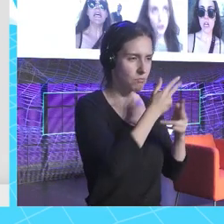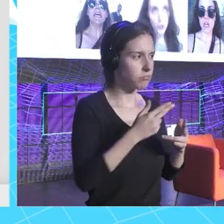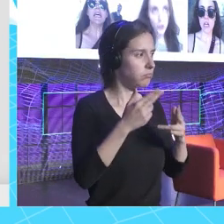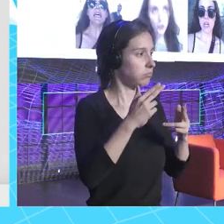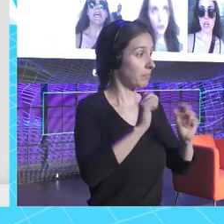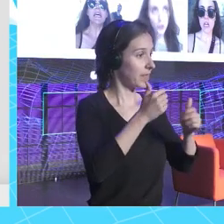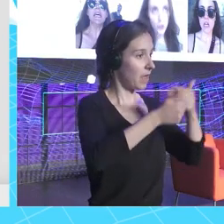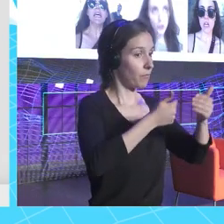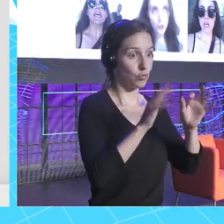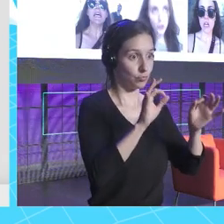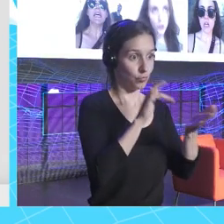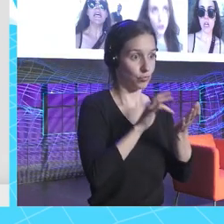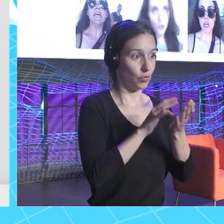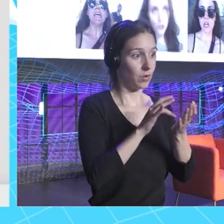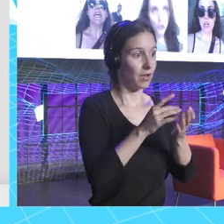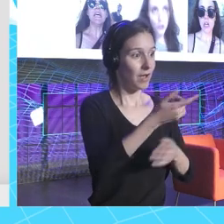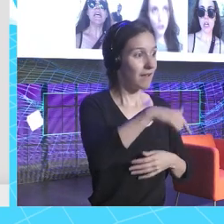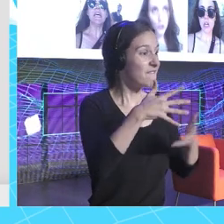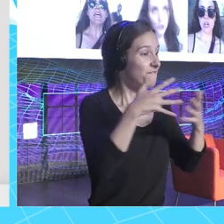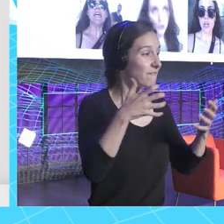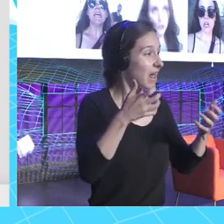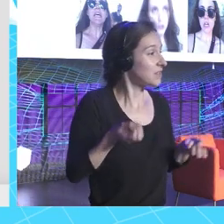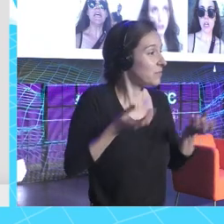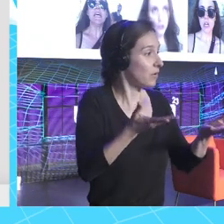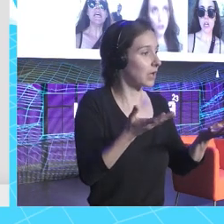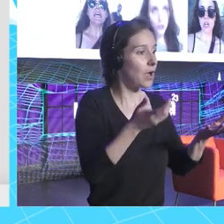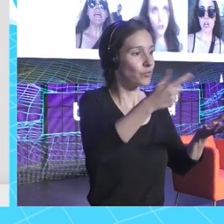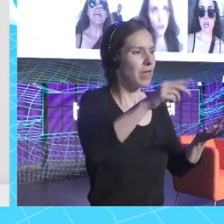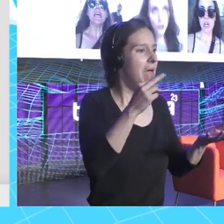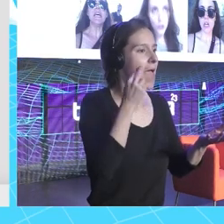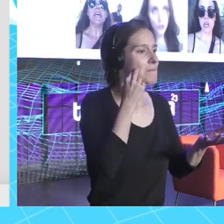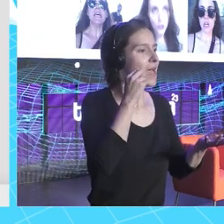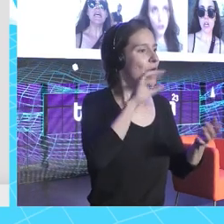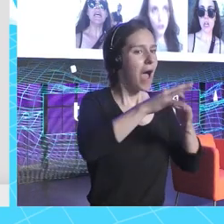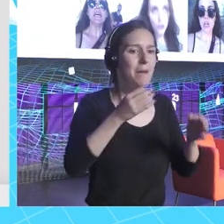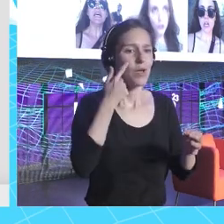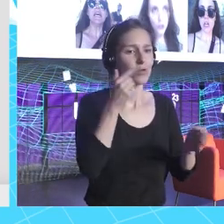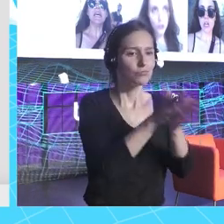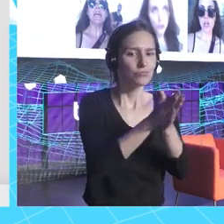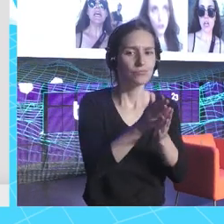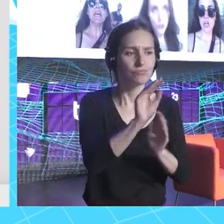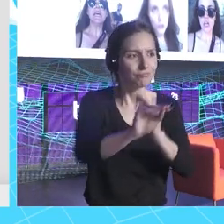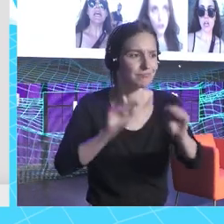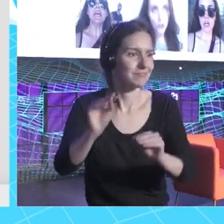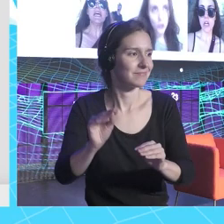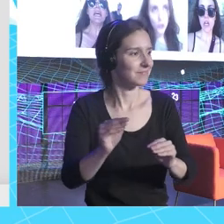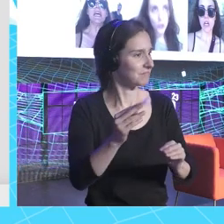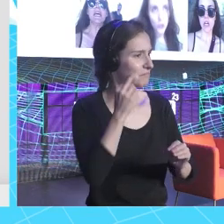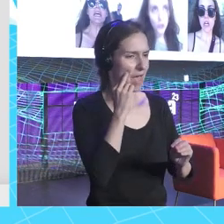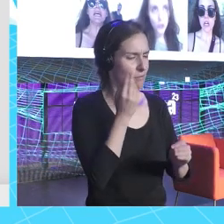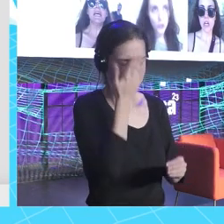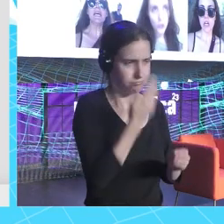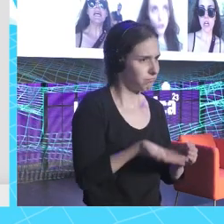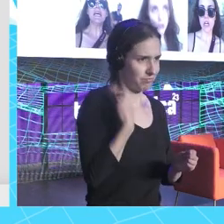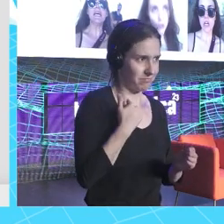lo que pasó. O sea, la frase es, no tengáis miedo a crear, a liar a vuestros compañeros, aquí todo el mundo. Entonces, hice esta serie y luego,